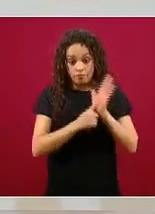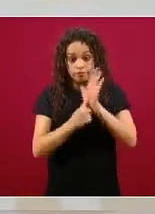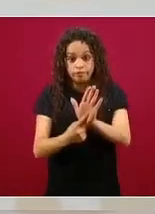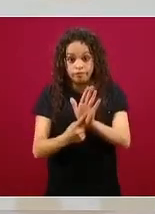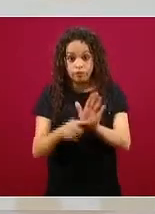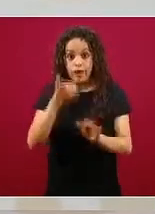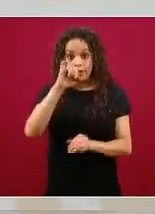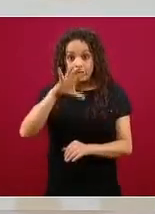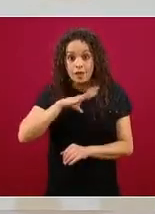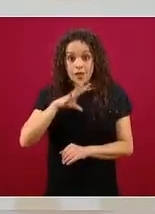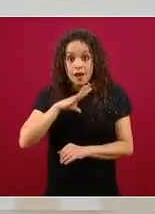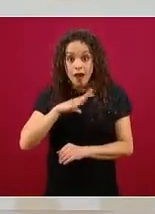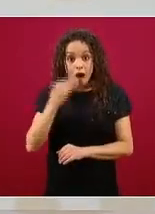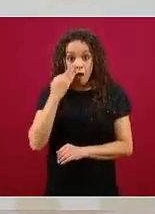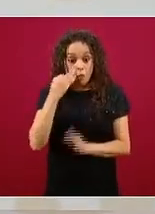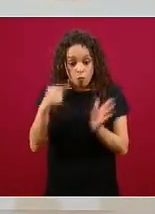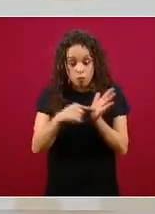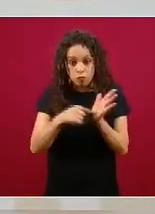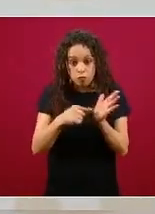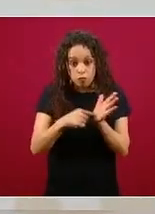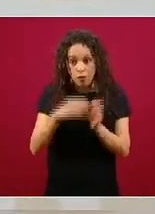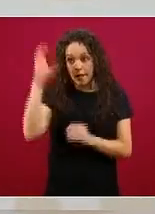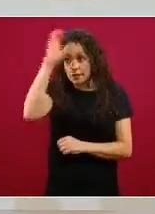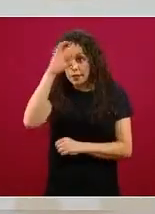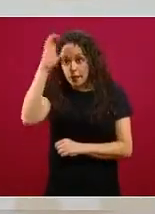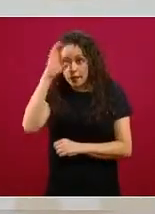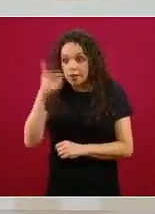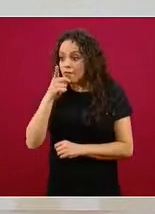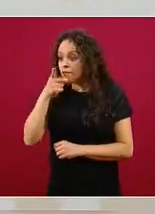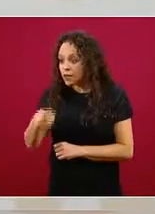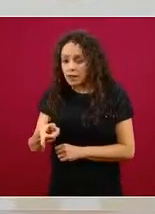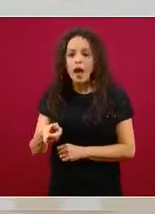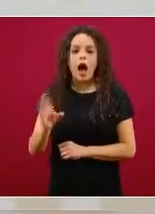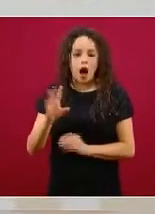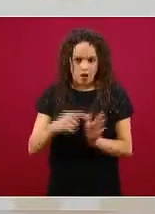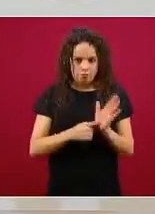donde no hay evidencia, se dice, no hay evidencia todavía clara.